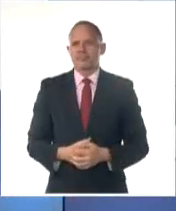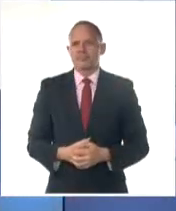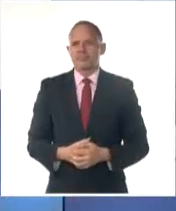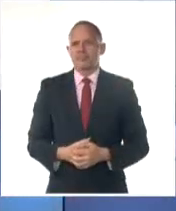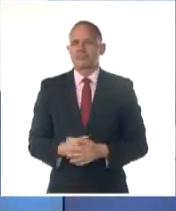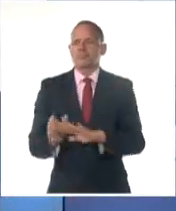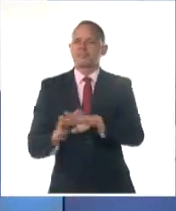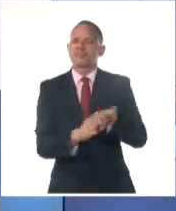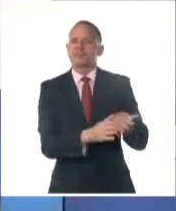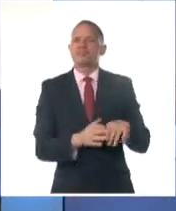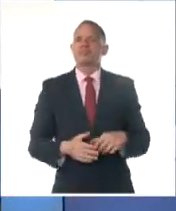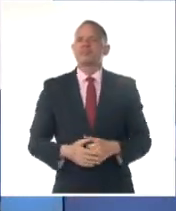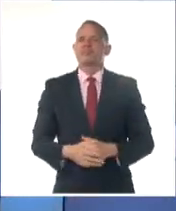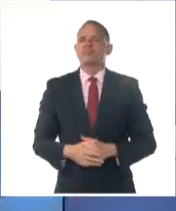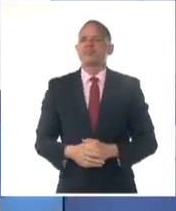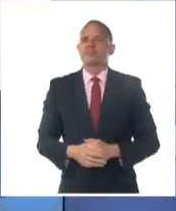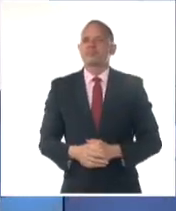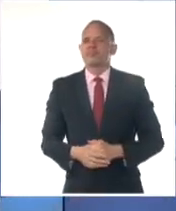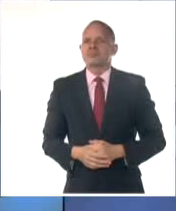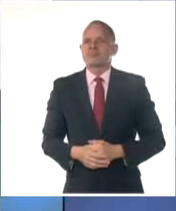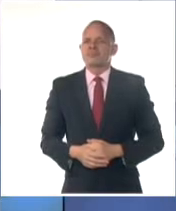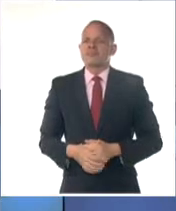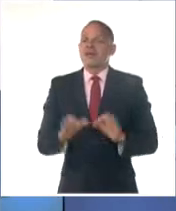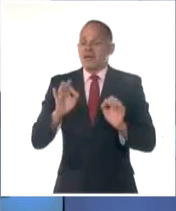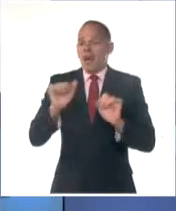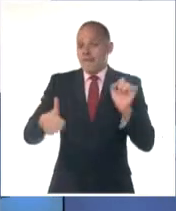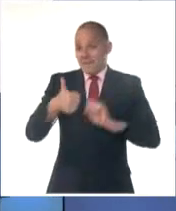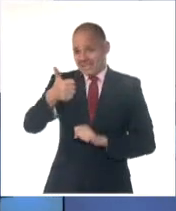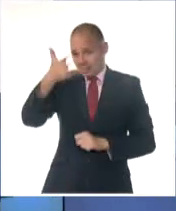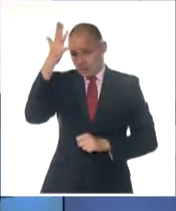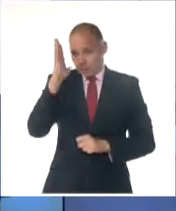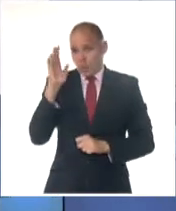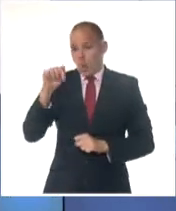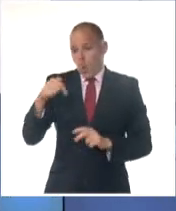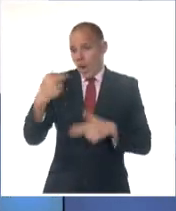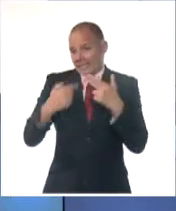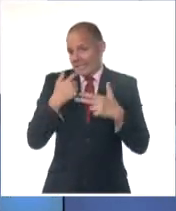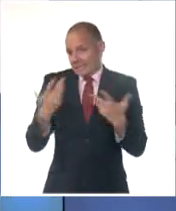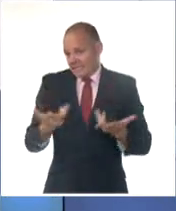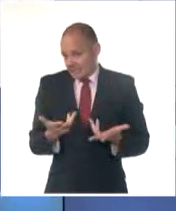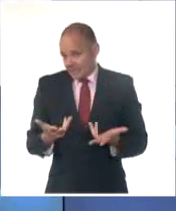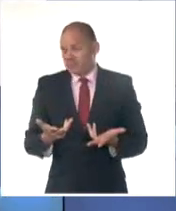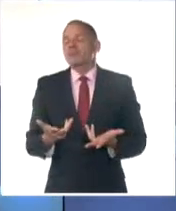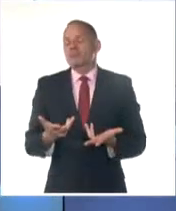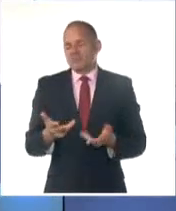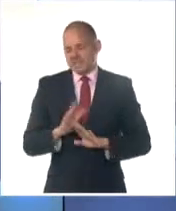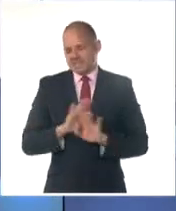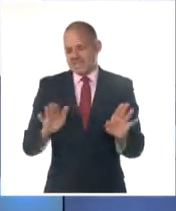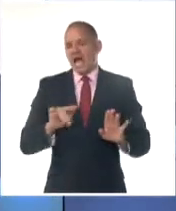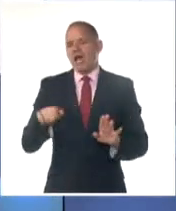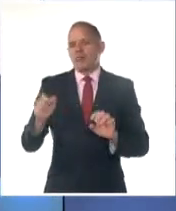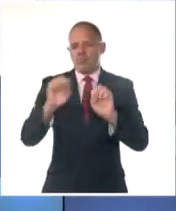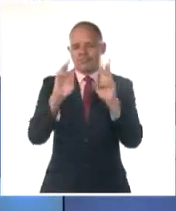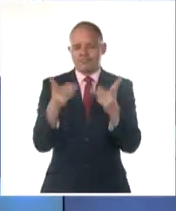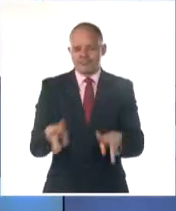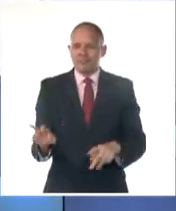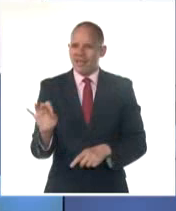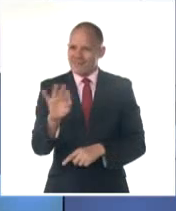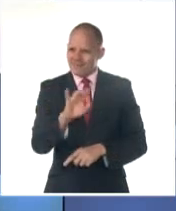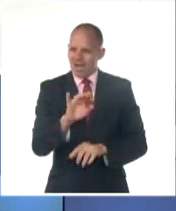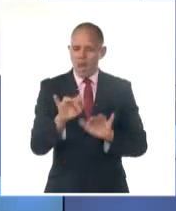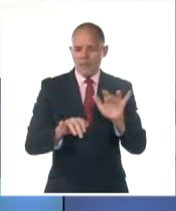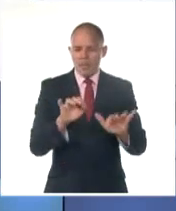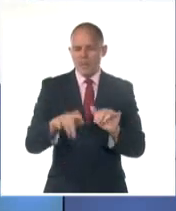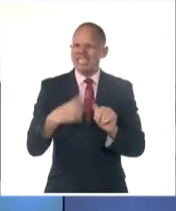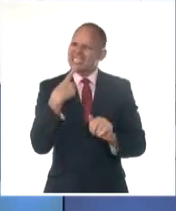Y el primer secretario del Comité Central del Partido y Presidente de la República, Miguel Díaz-Canel Bermúdez, felicitó en Twitter a las enfermeras